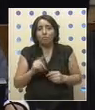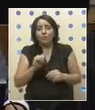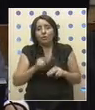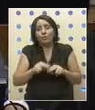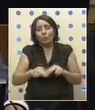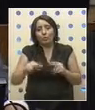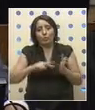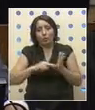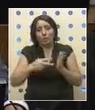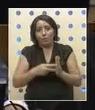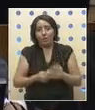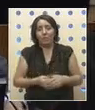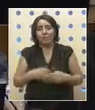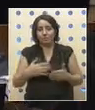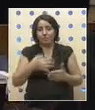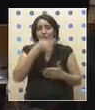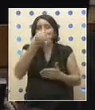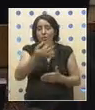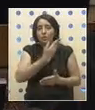Cámara de Diputados. He dicho, presidente.